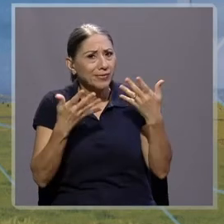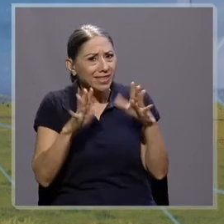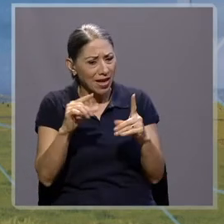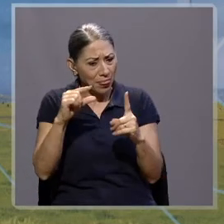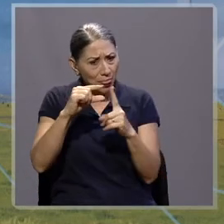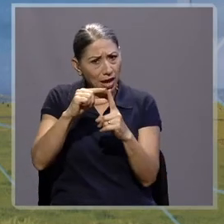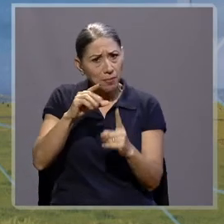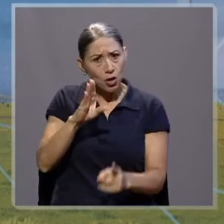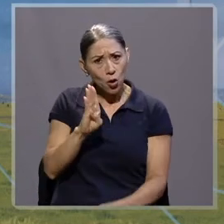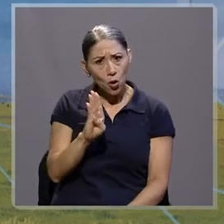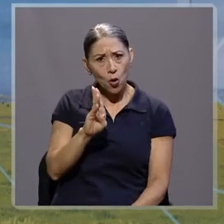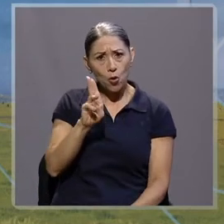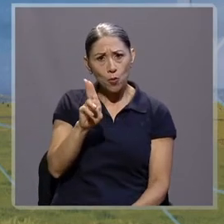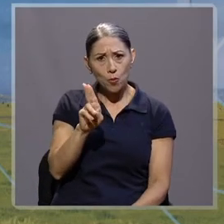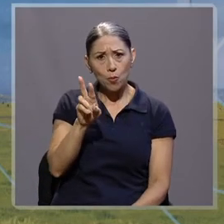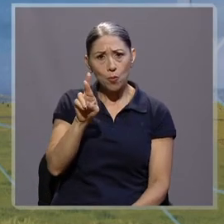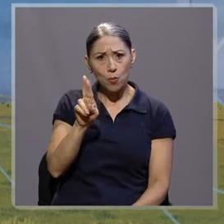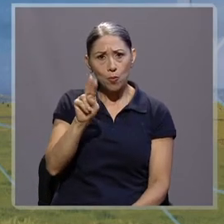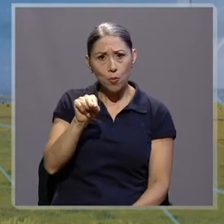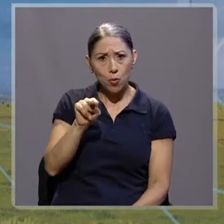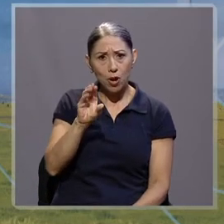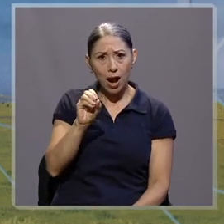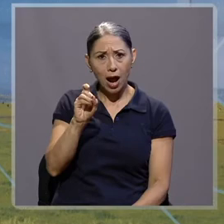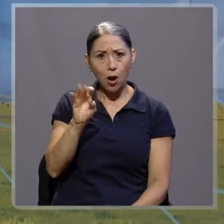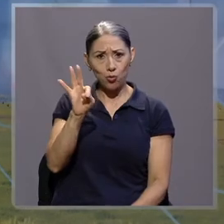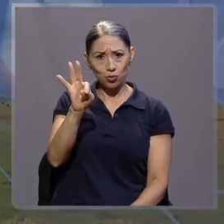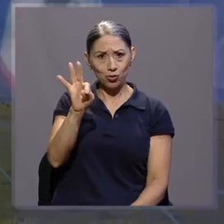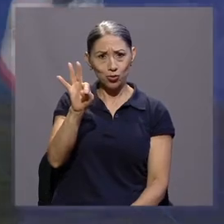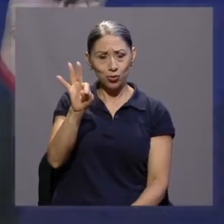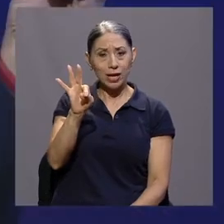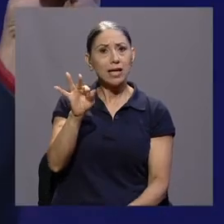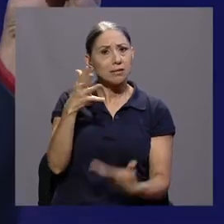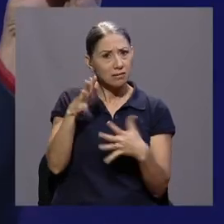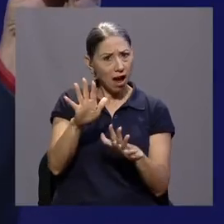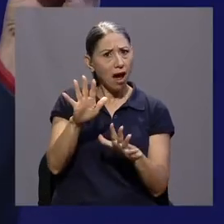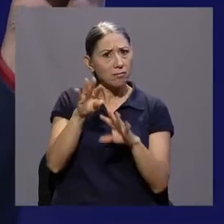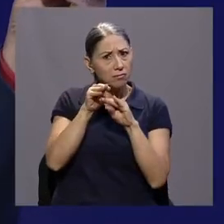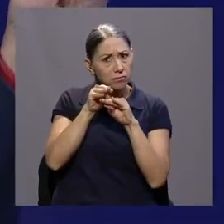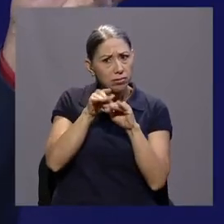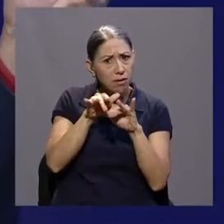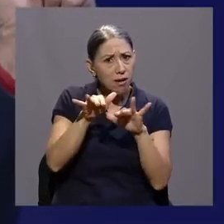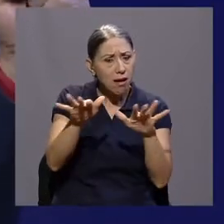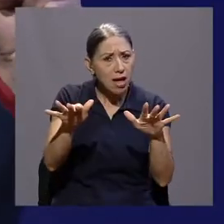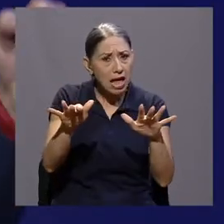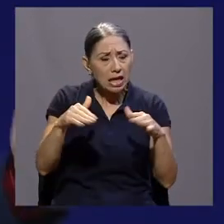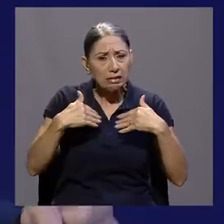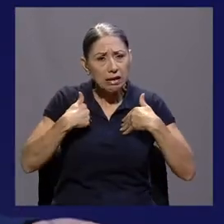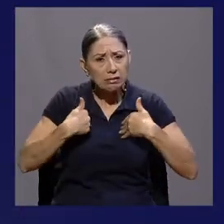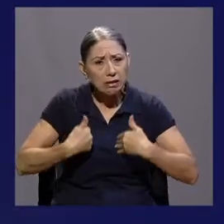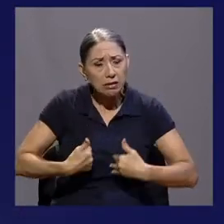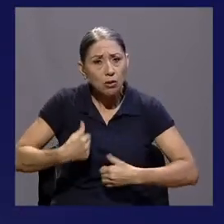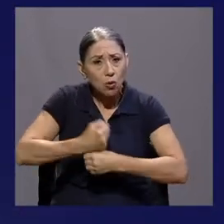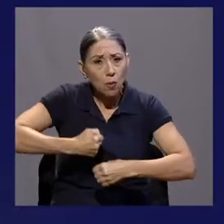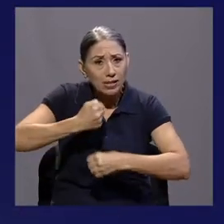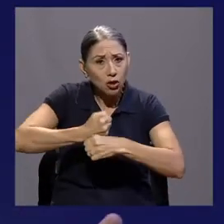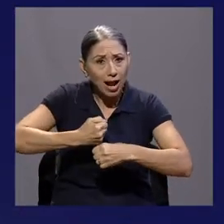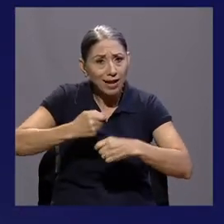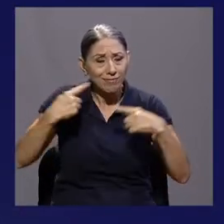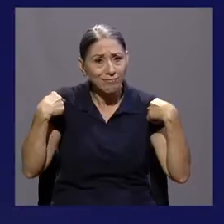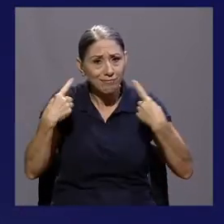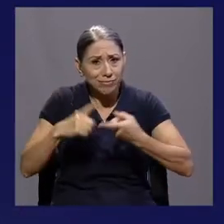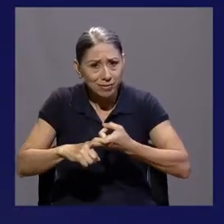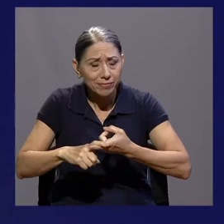el término burnout más o menos se ha dado a conocer en la sociedad de desgaste ocupacional en nuestro idioma,